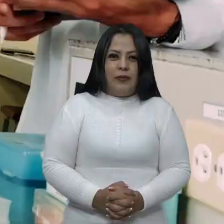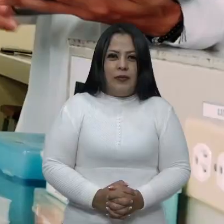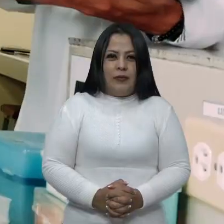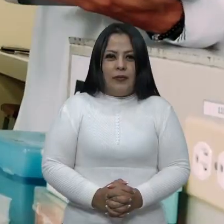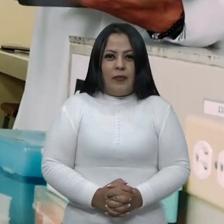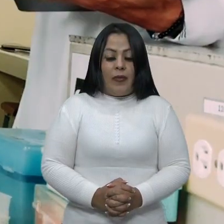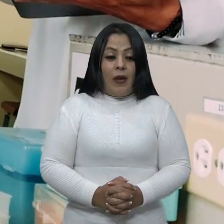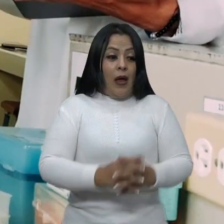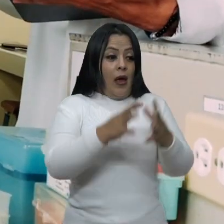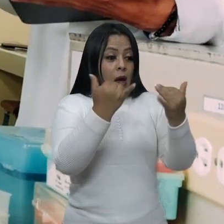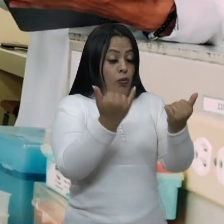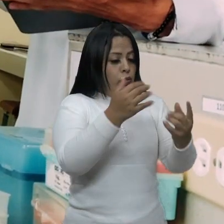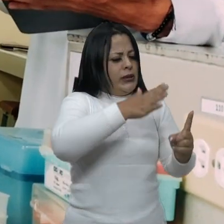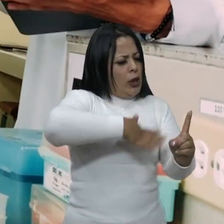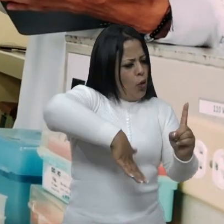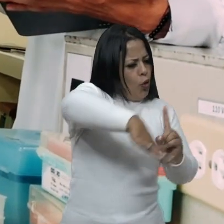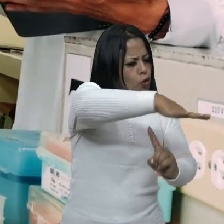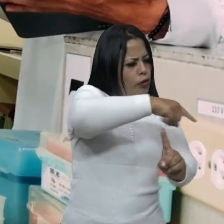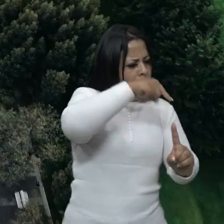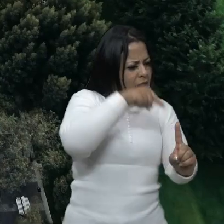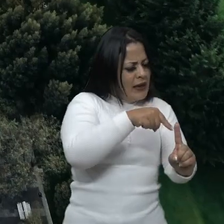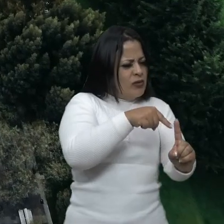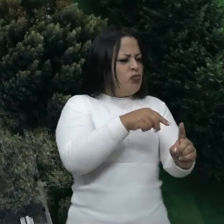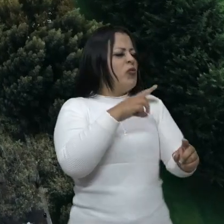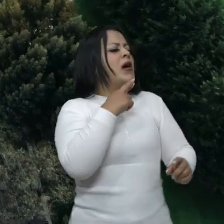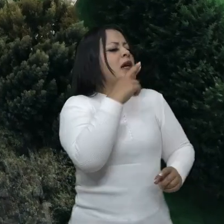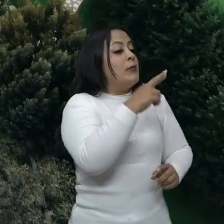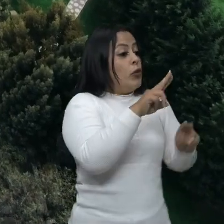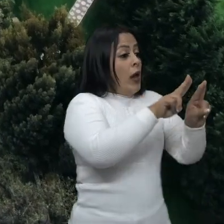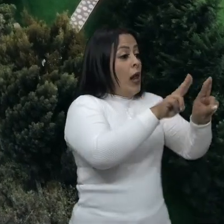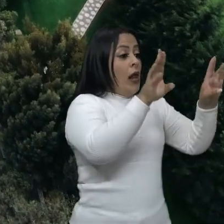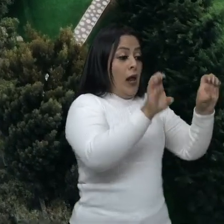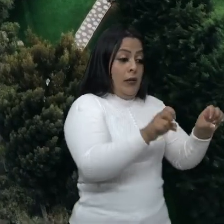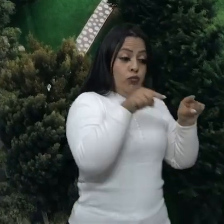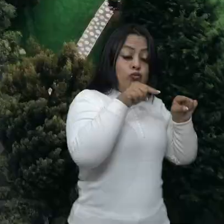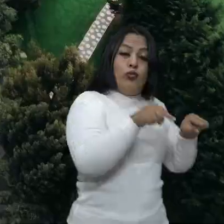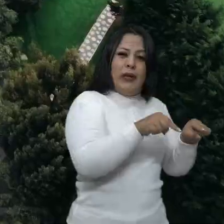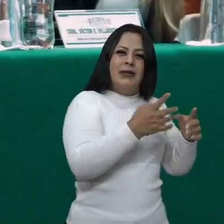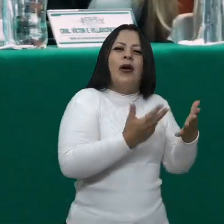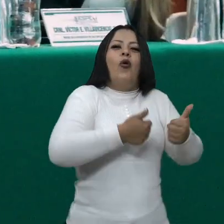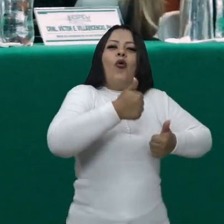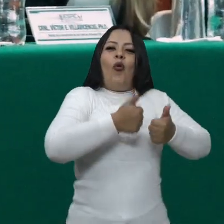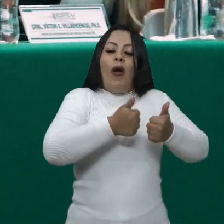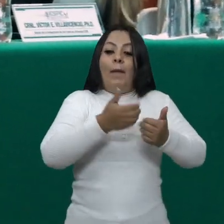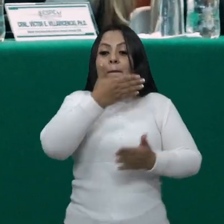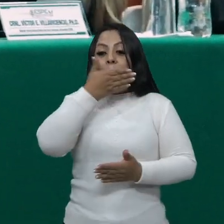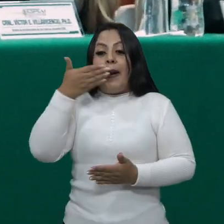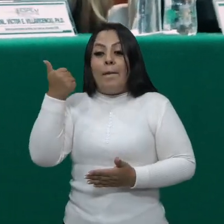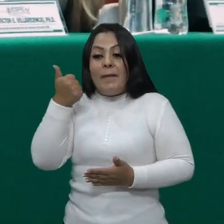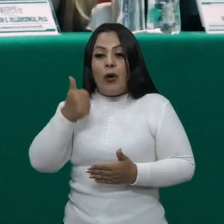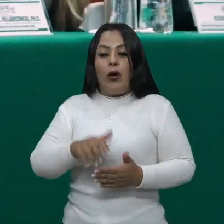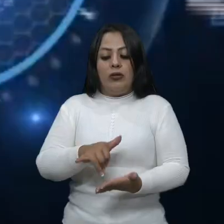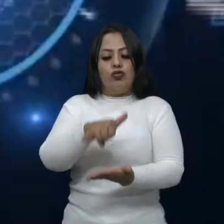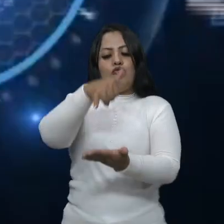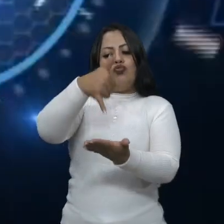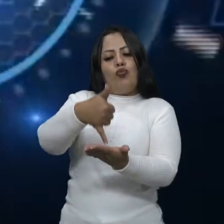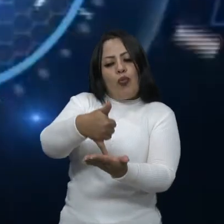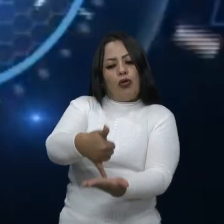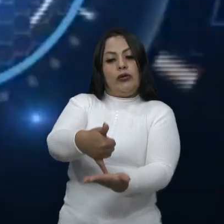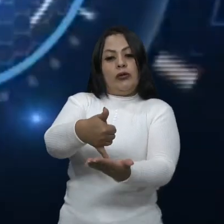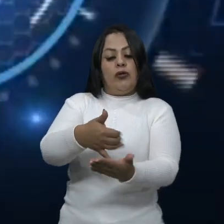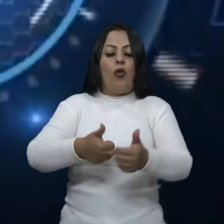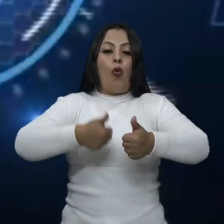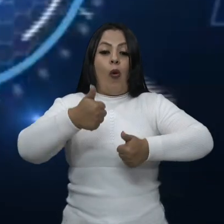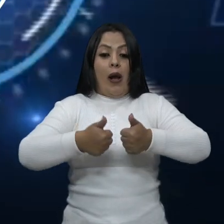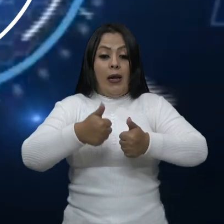En este contexto, la respuesta estratégica de la Universidad de las Fuerzas Armadas ESPE para mejorar su posicionamiento es el